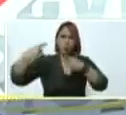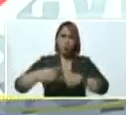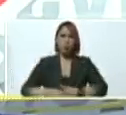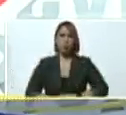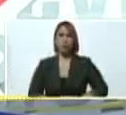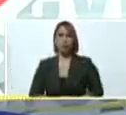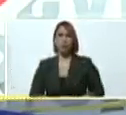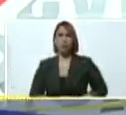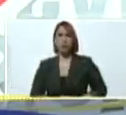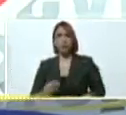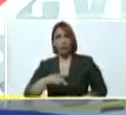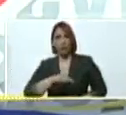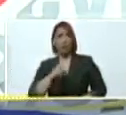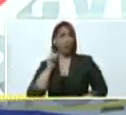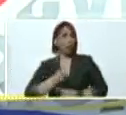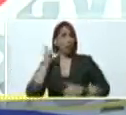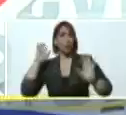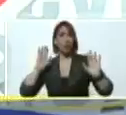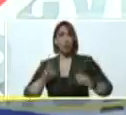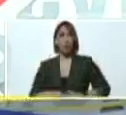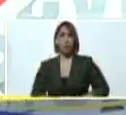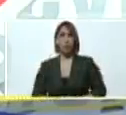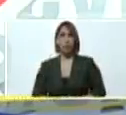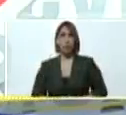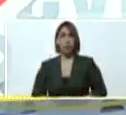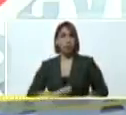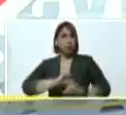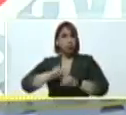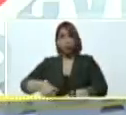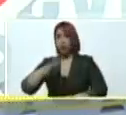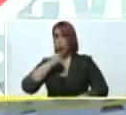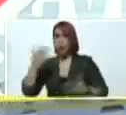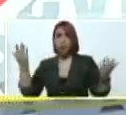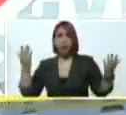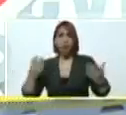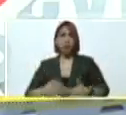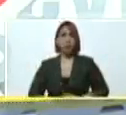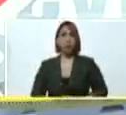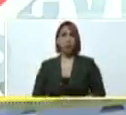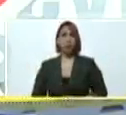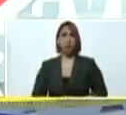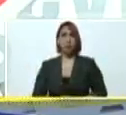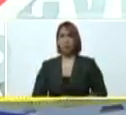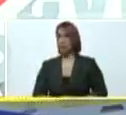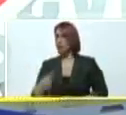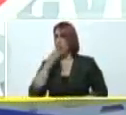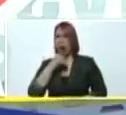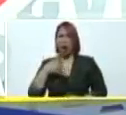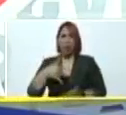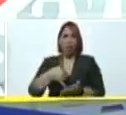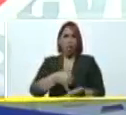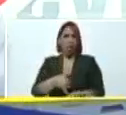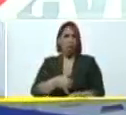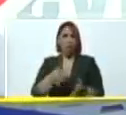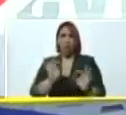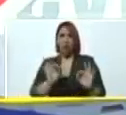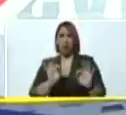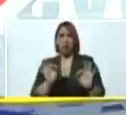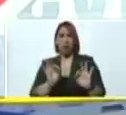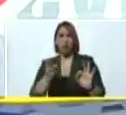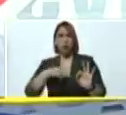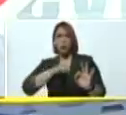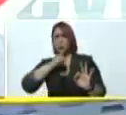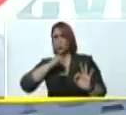así hemos sido no nos han tumbado no nos han tambaleado ni una sola vez hemos